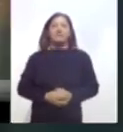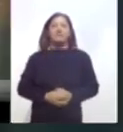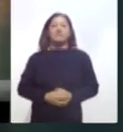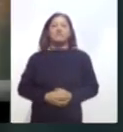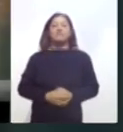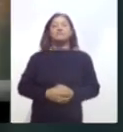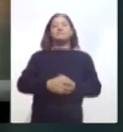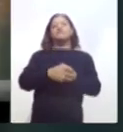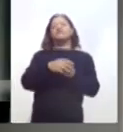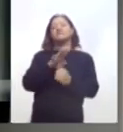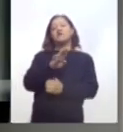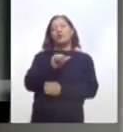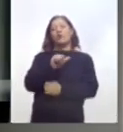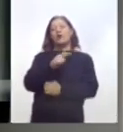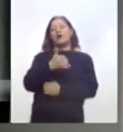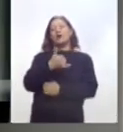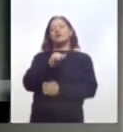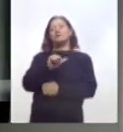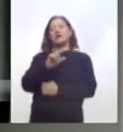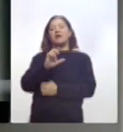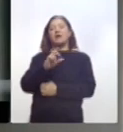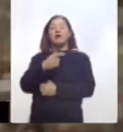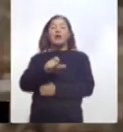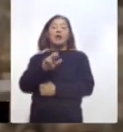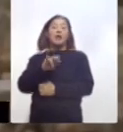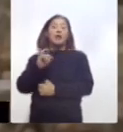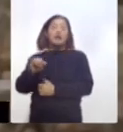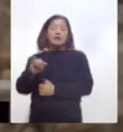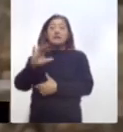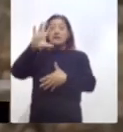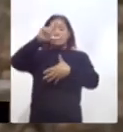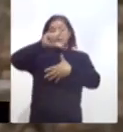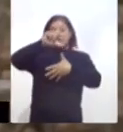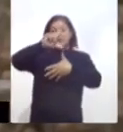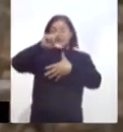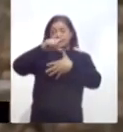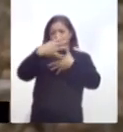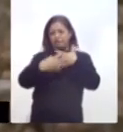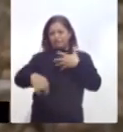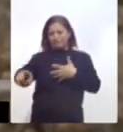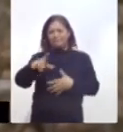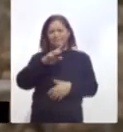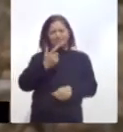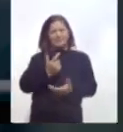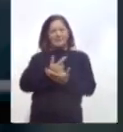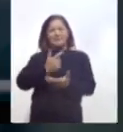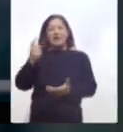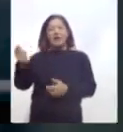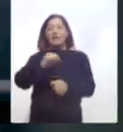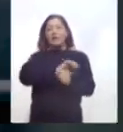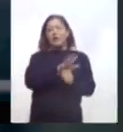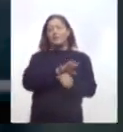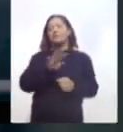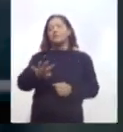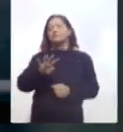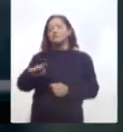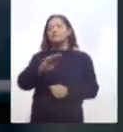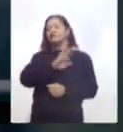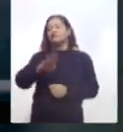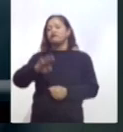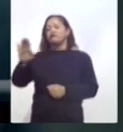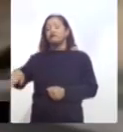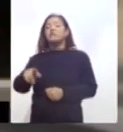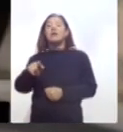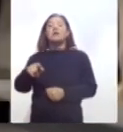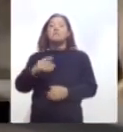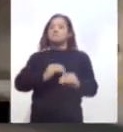Guayaquil, en Ecuador, comenzaba a tomar control de la situación por las personas que han fallecido debido a la pandemia de COVID-19, pero aún supera a